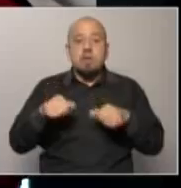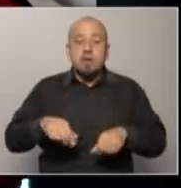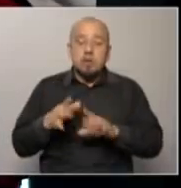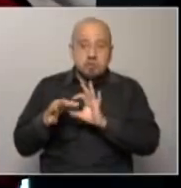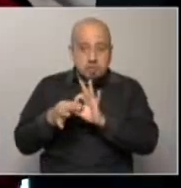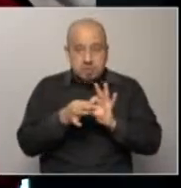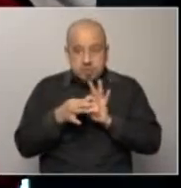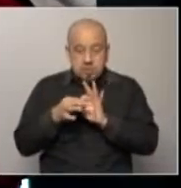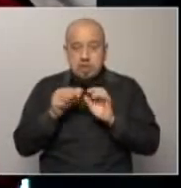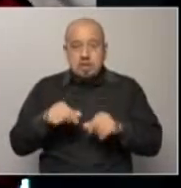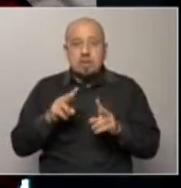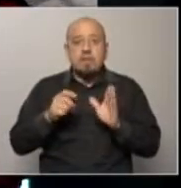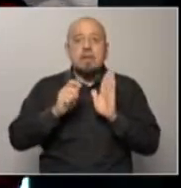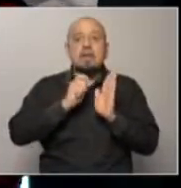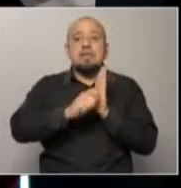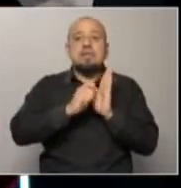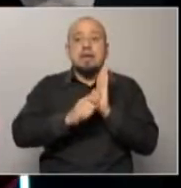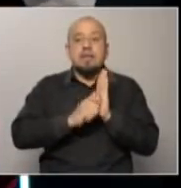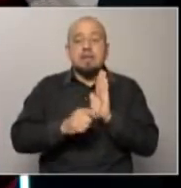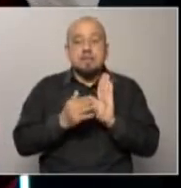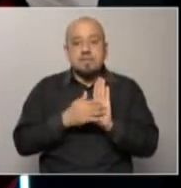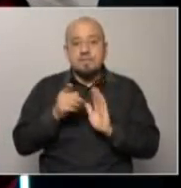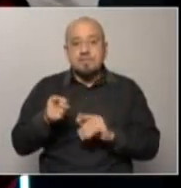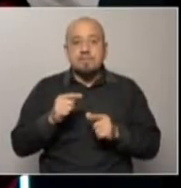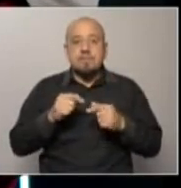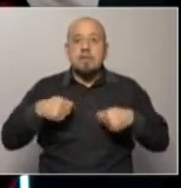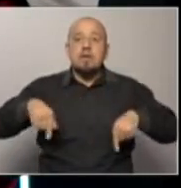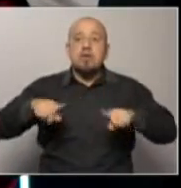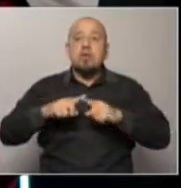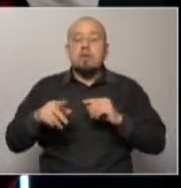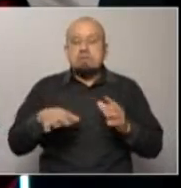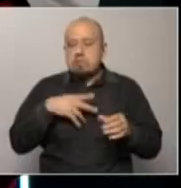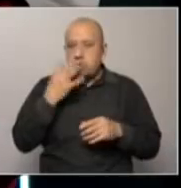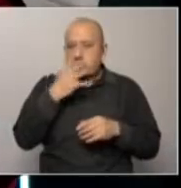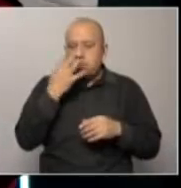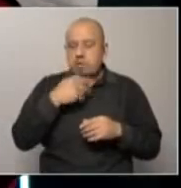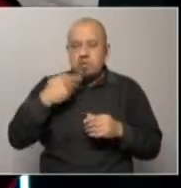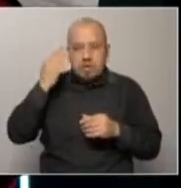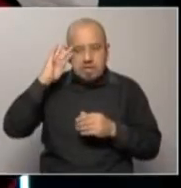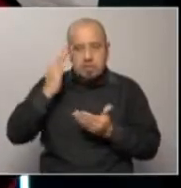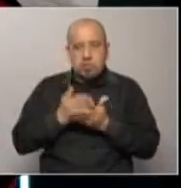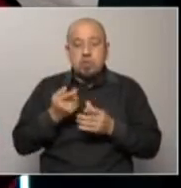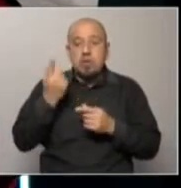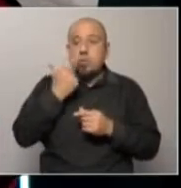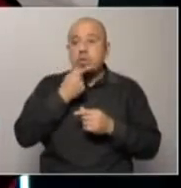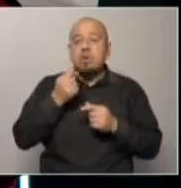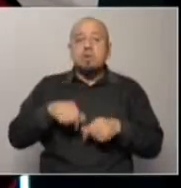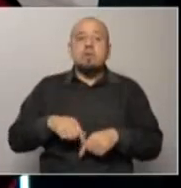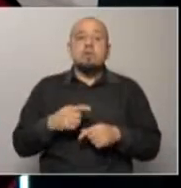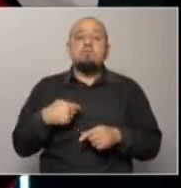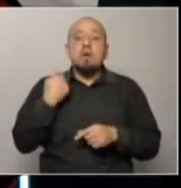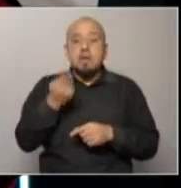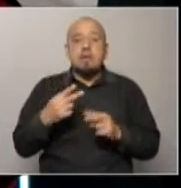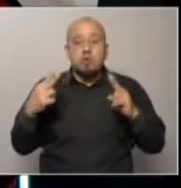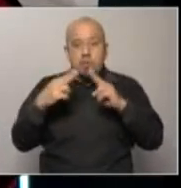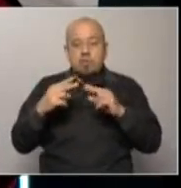vinculados a las actas a estas actas y a estos hechos horribles de los que nos hemos enterado el jueves pasado así que bueno